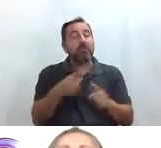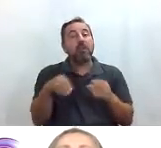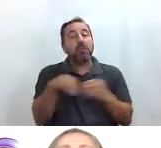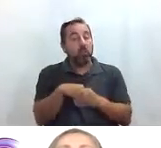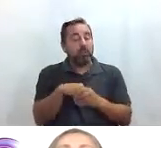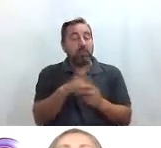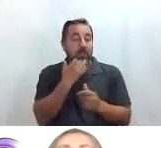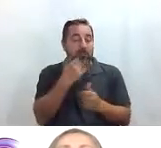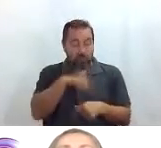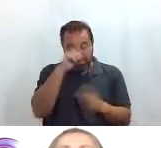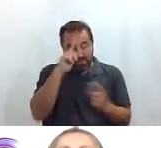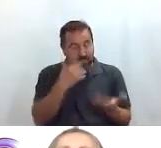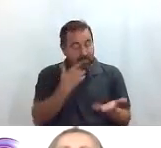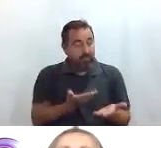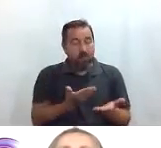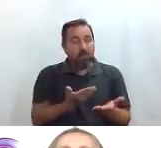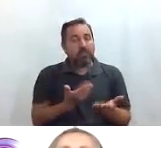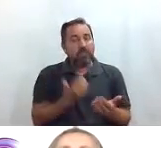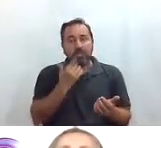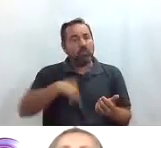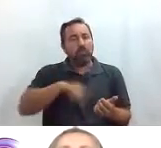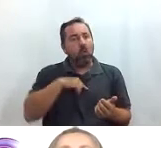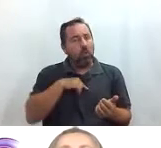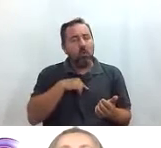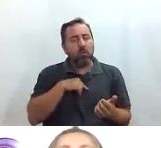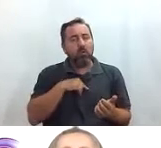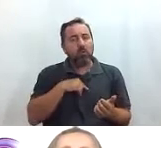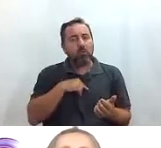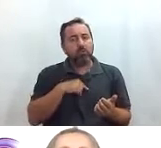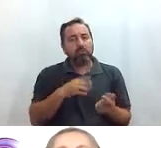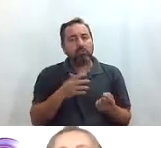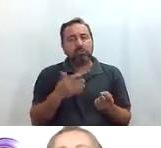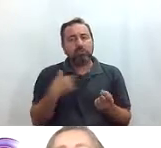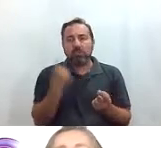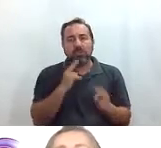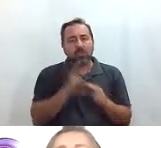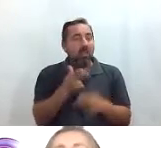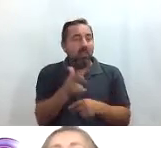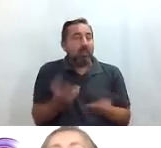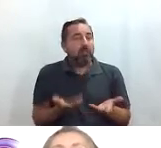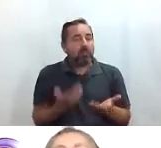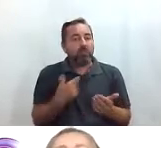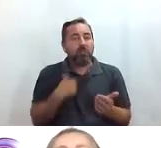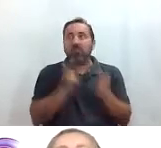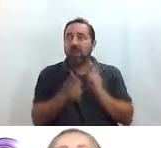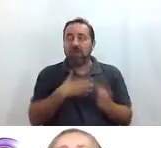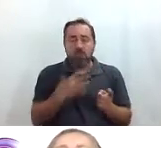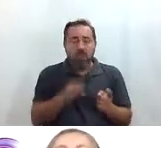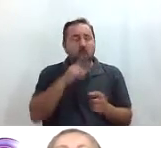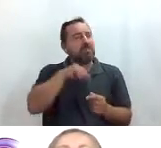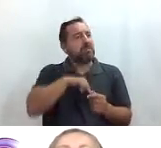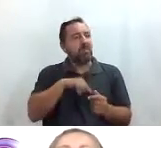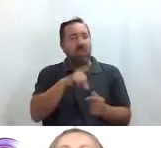Madrid pues así todos tenemos ese bueno todos los derechos para poder viajar y sentirnos